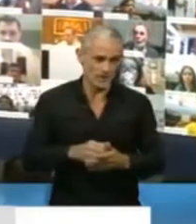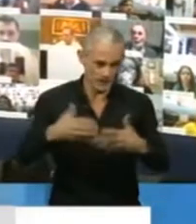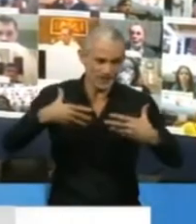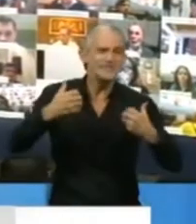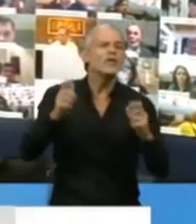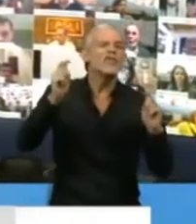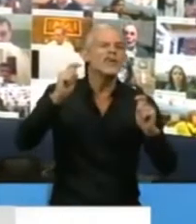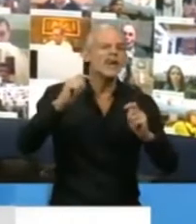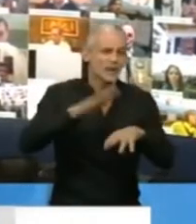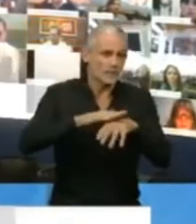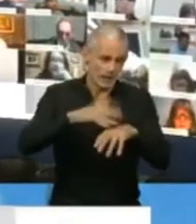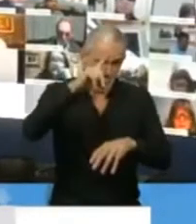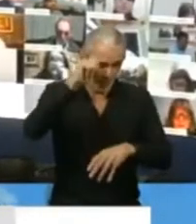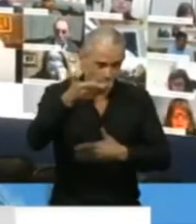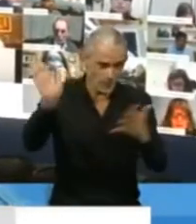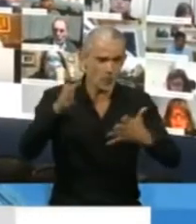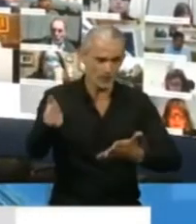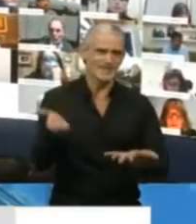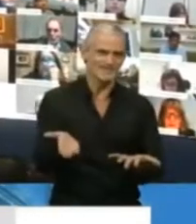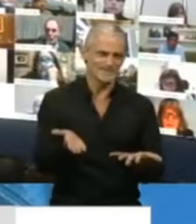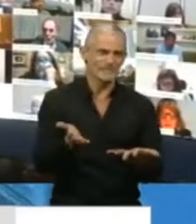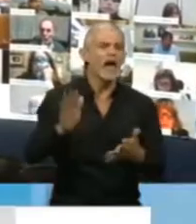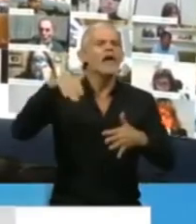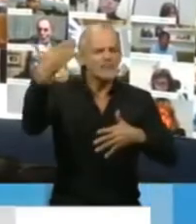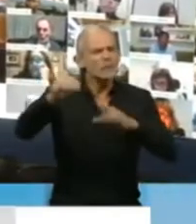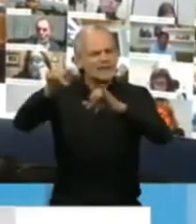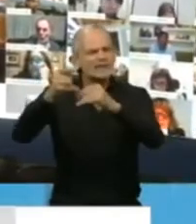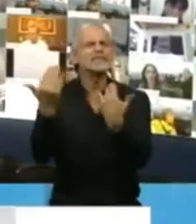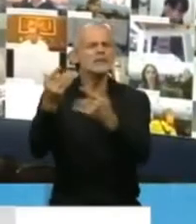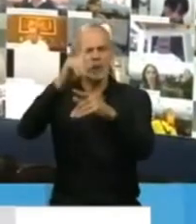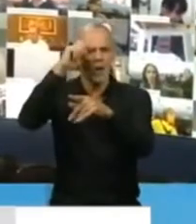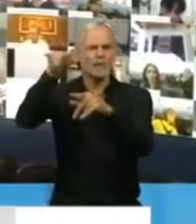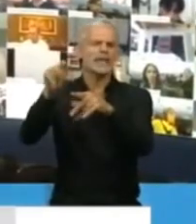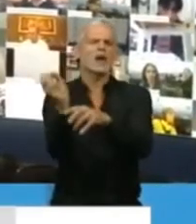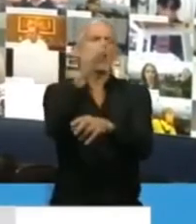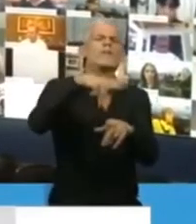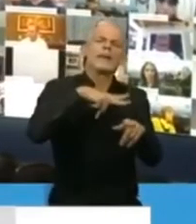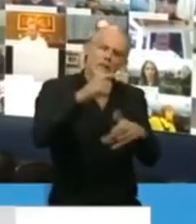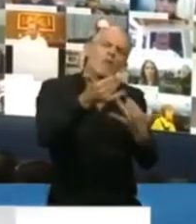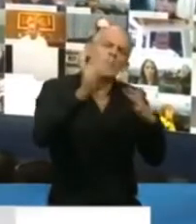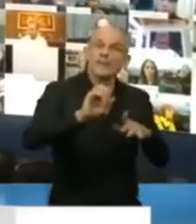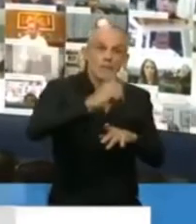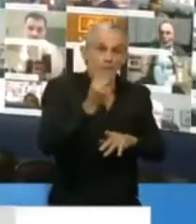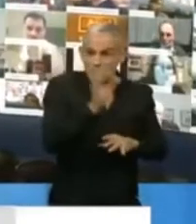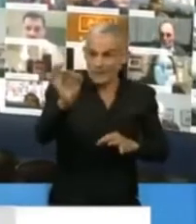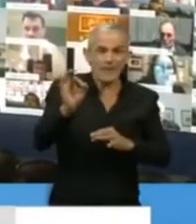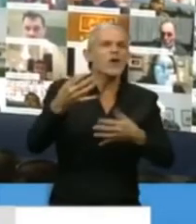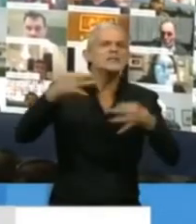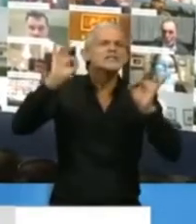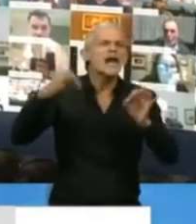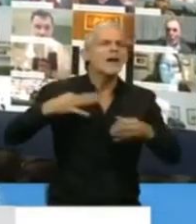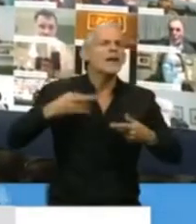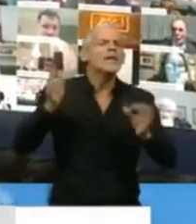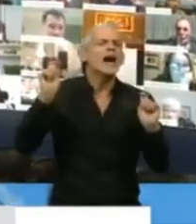pública. Después podría haber sido derivado a tal o cual sanatorio, pero la vida te la salva el